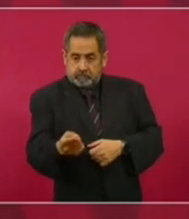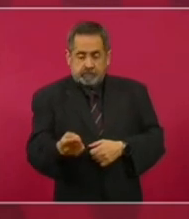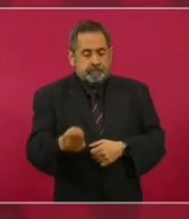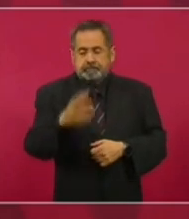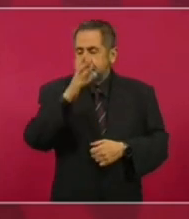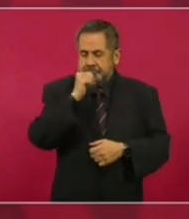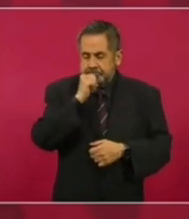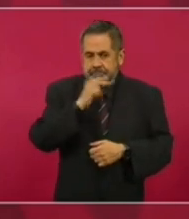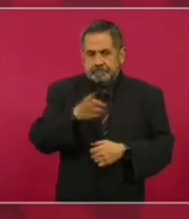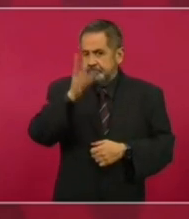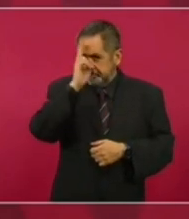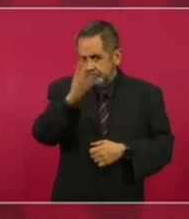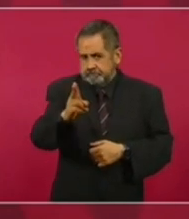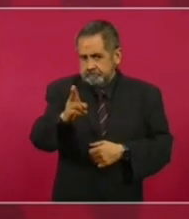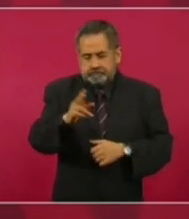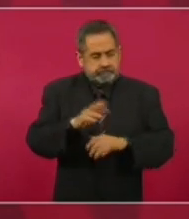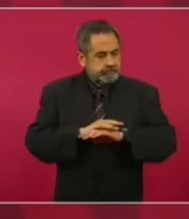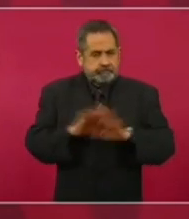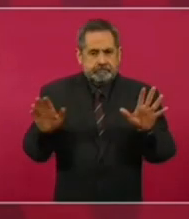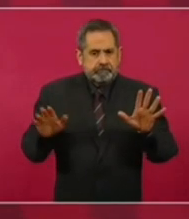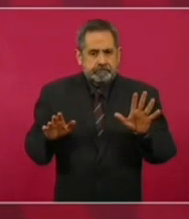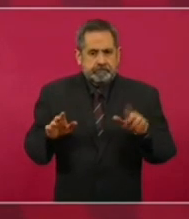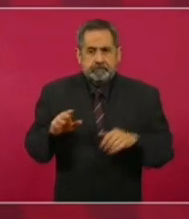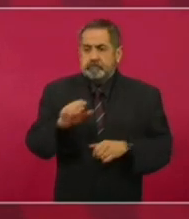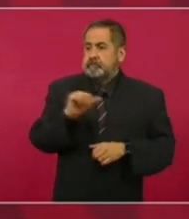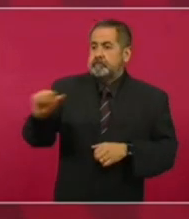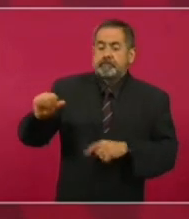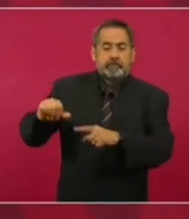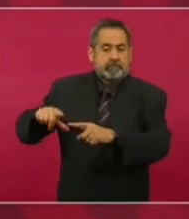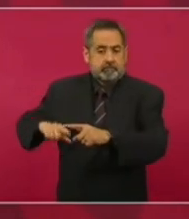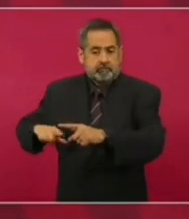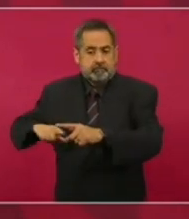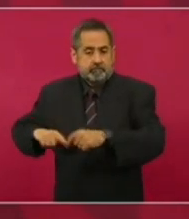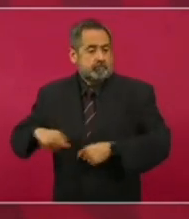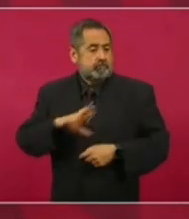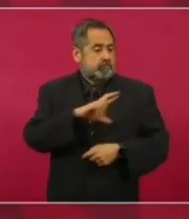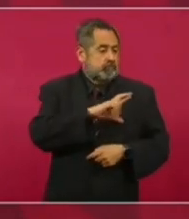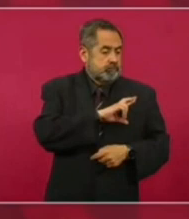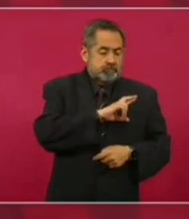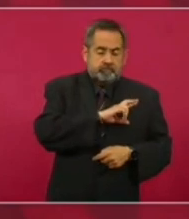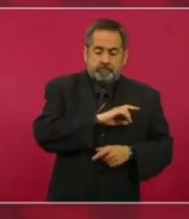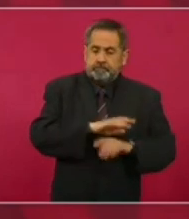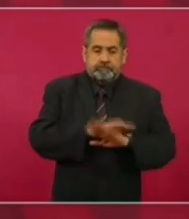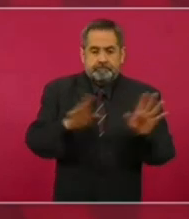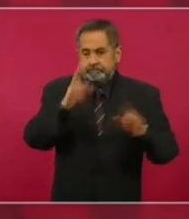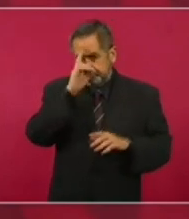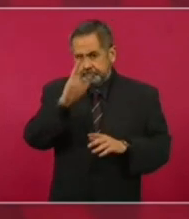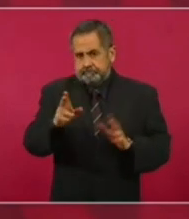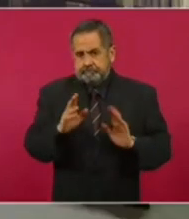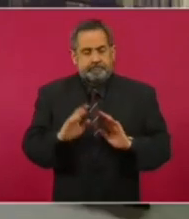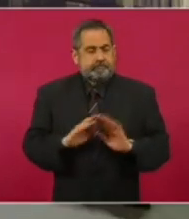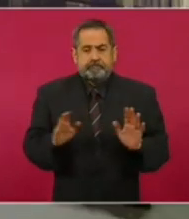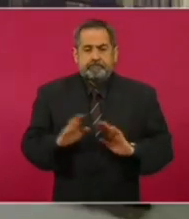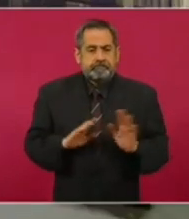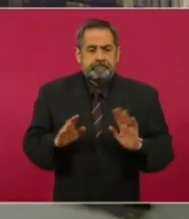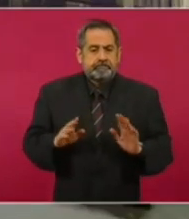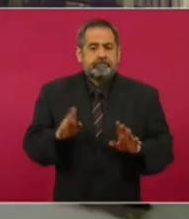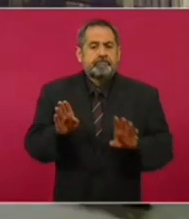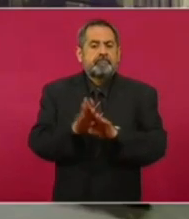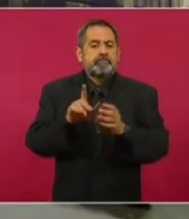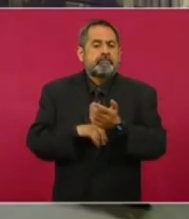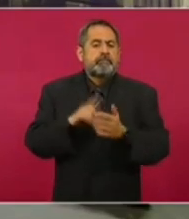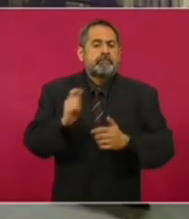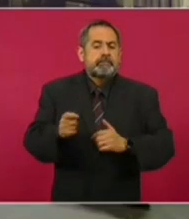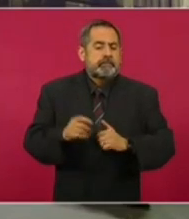nuestro país, tanto para el sector privado como para el sector público, tratándose de la administración